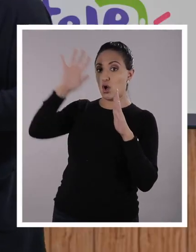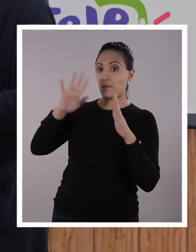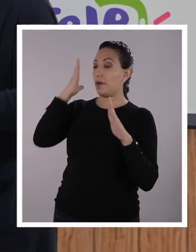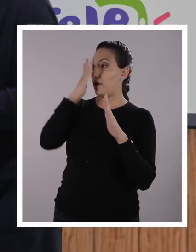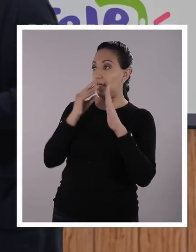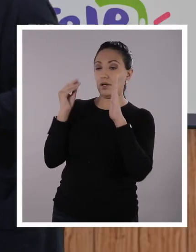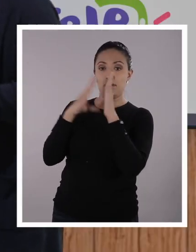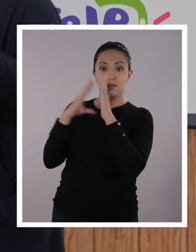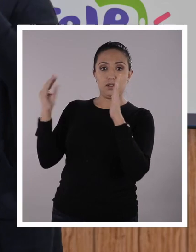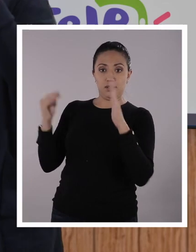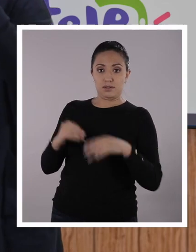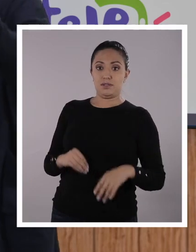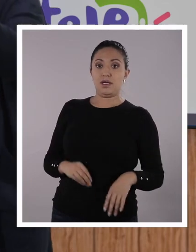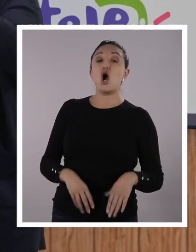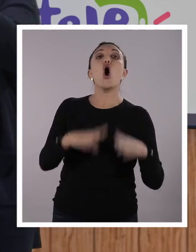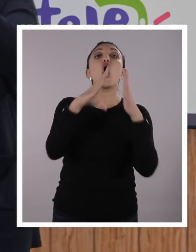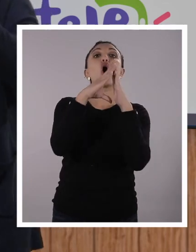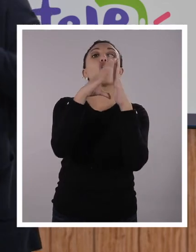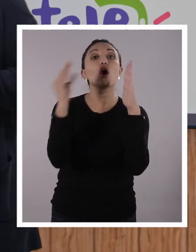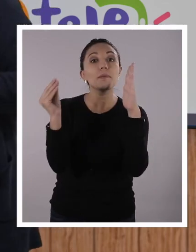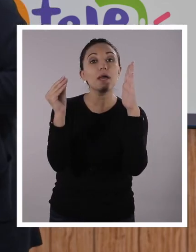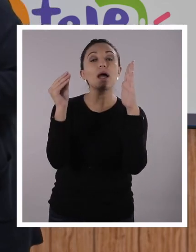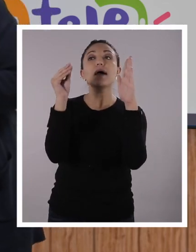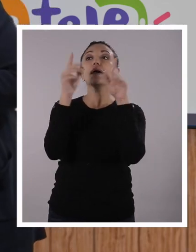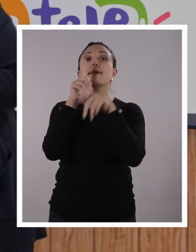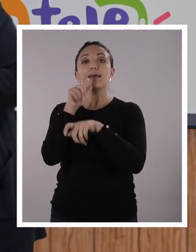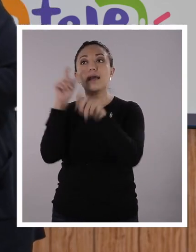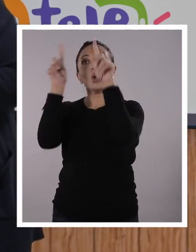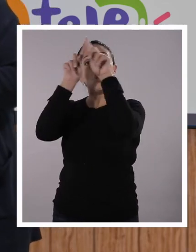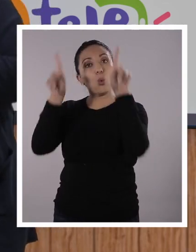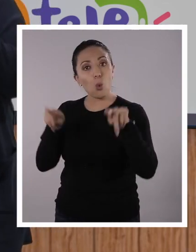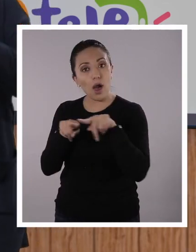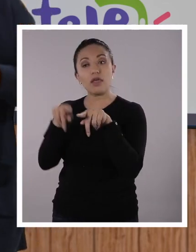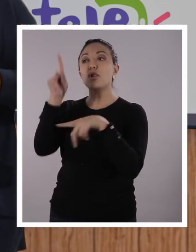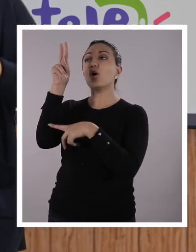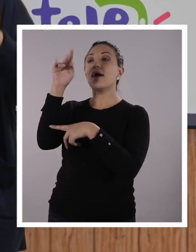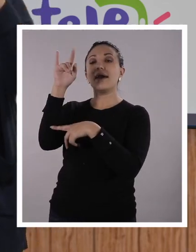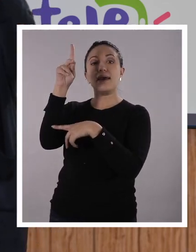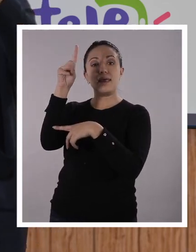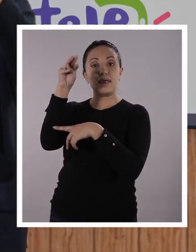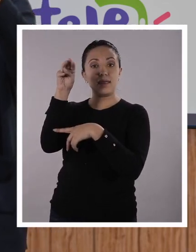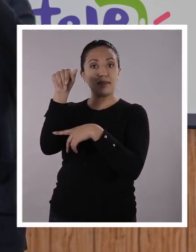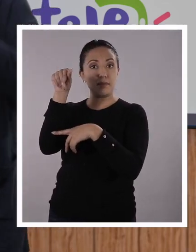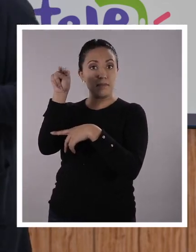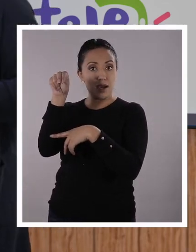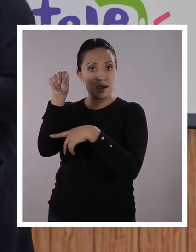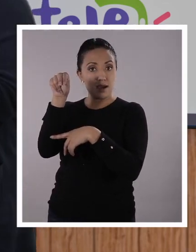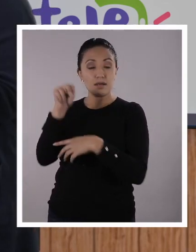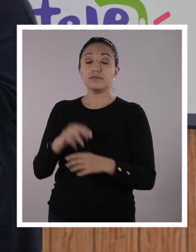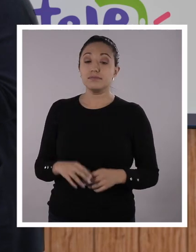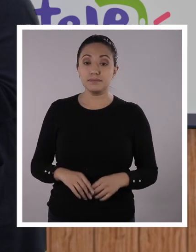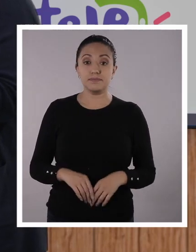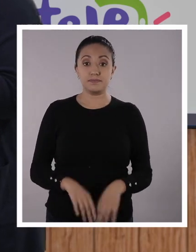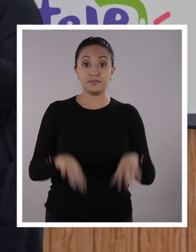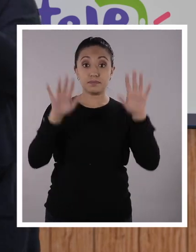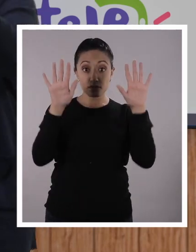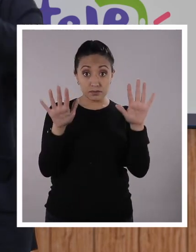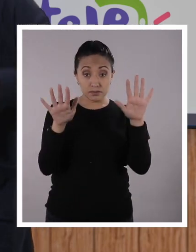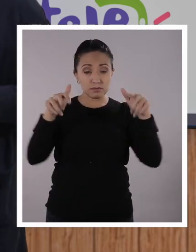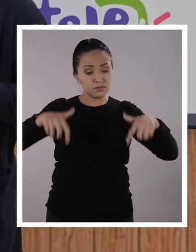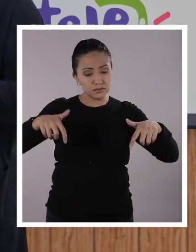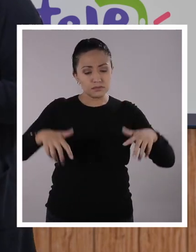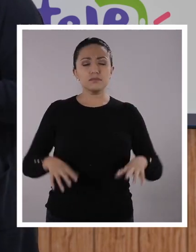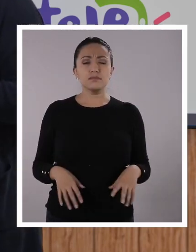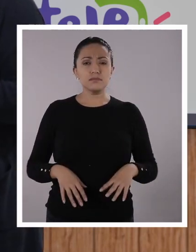linda. La réplica. La réplica. Del cuadro de? Kingman. Exactamente. El día de hoy, a partir de esto, Santi,